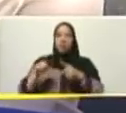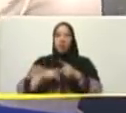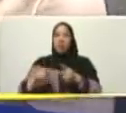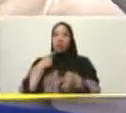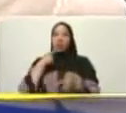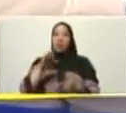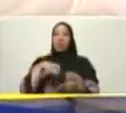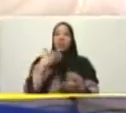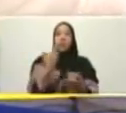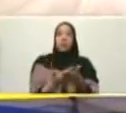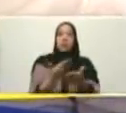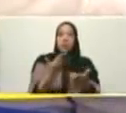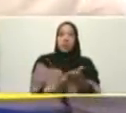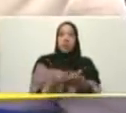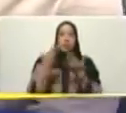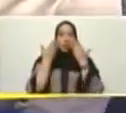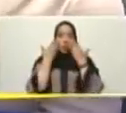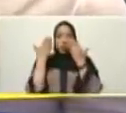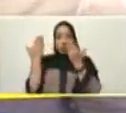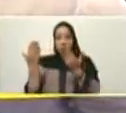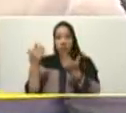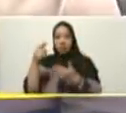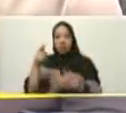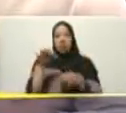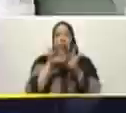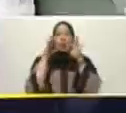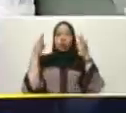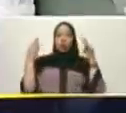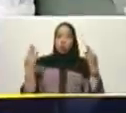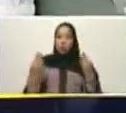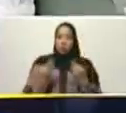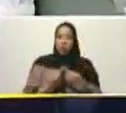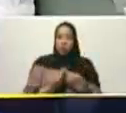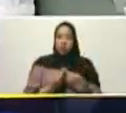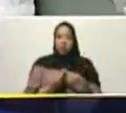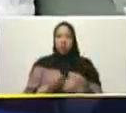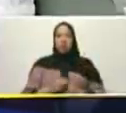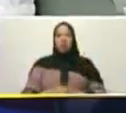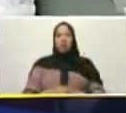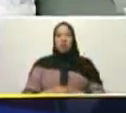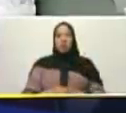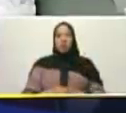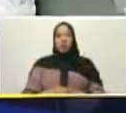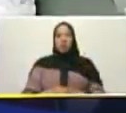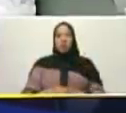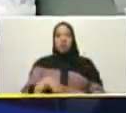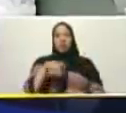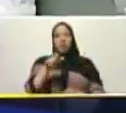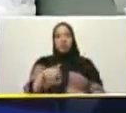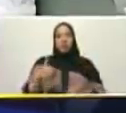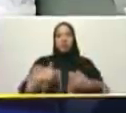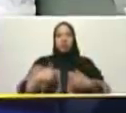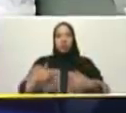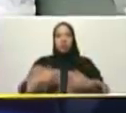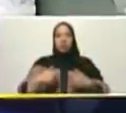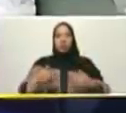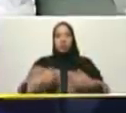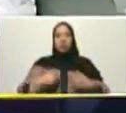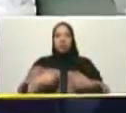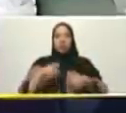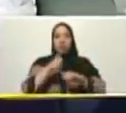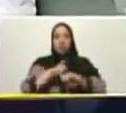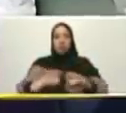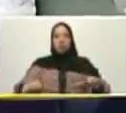de esta combatiente nuestra hermana Meuri de sus familiares de Luisa con esa fuerza y esa capacidad